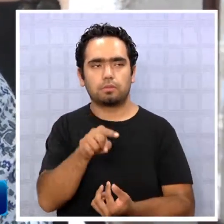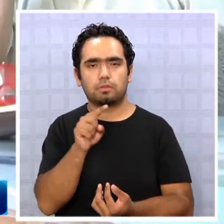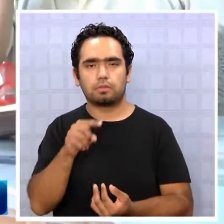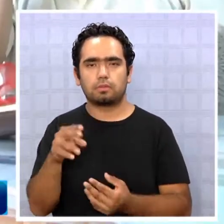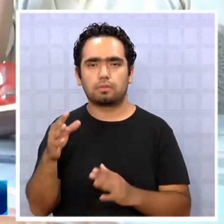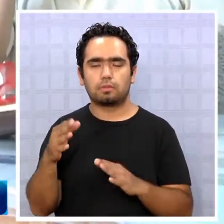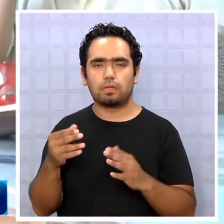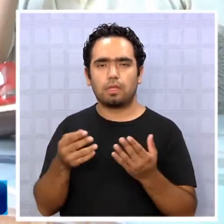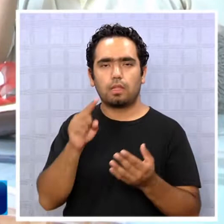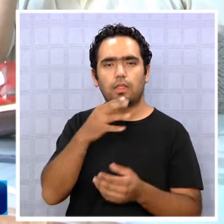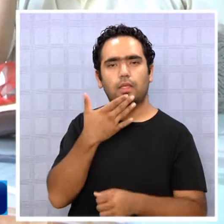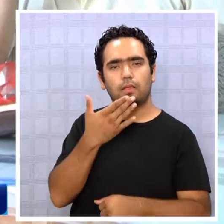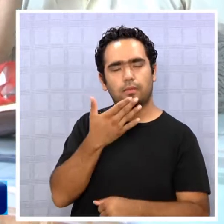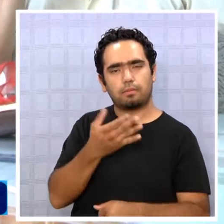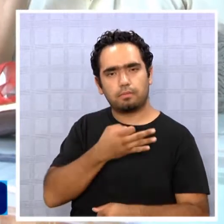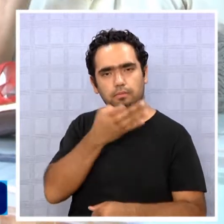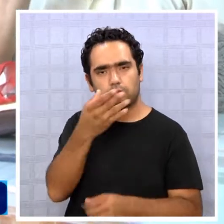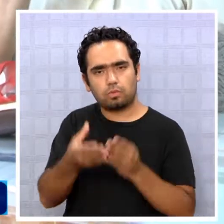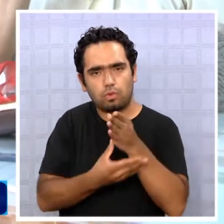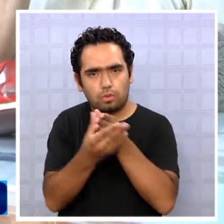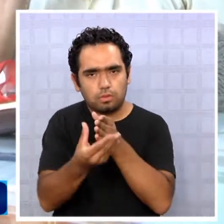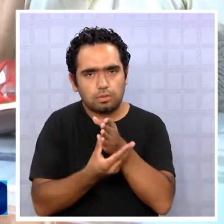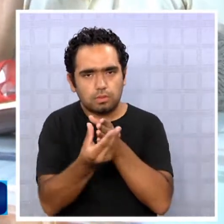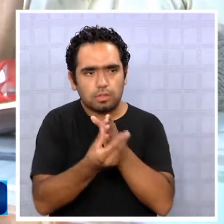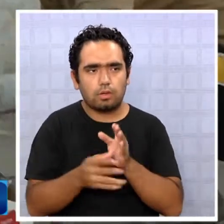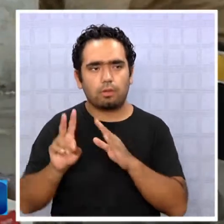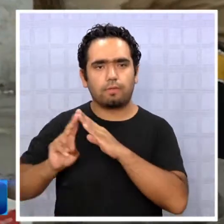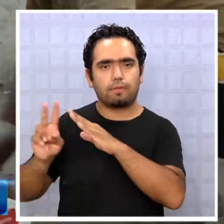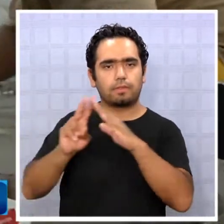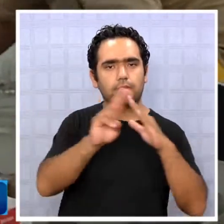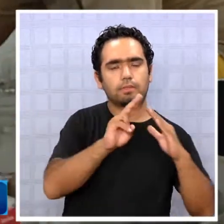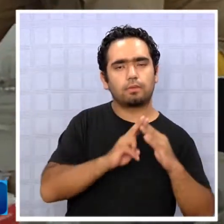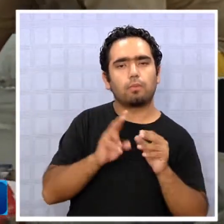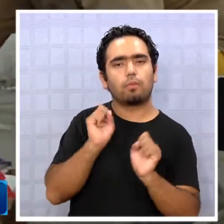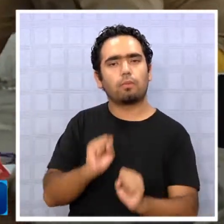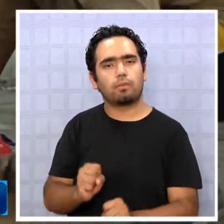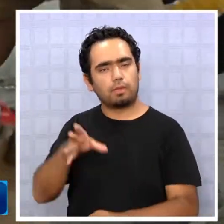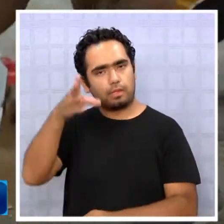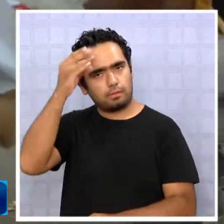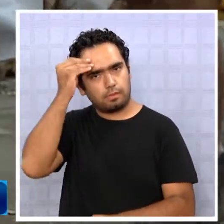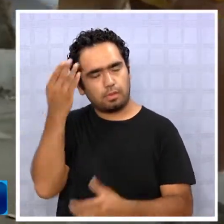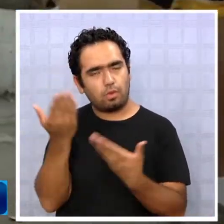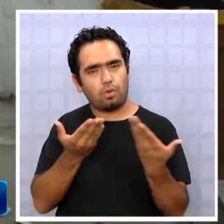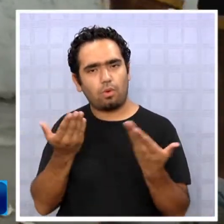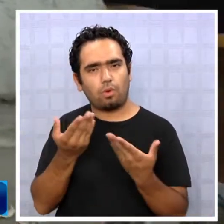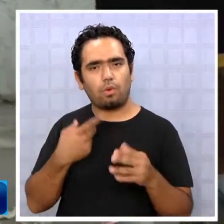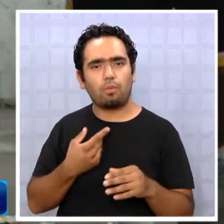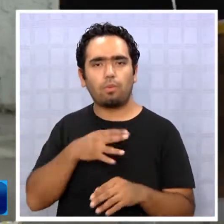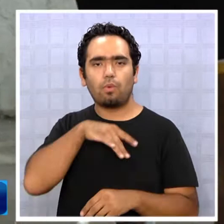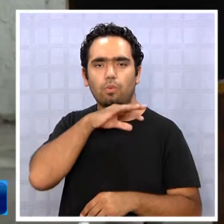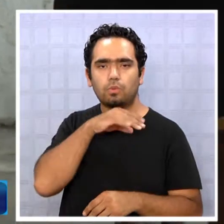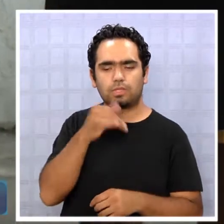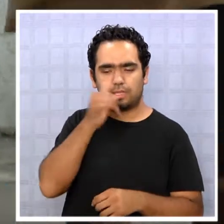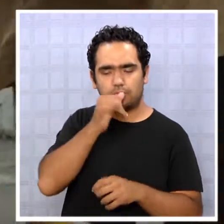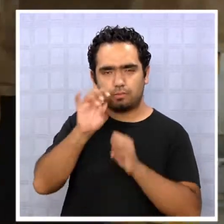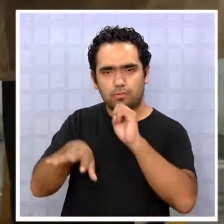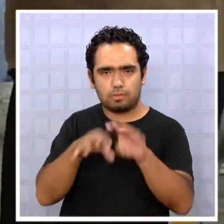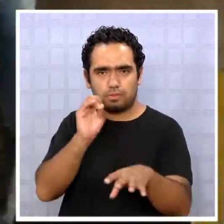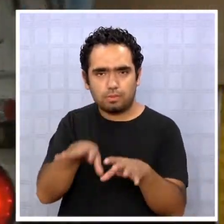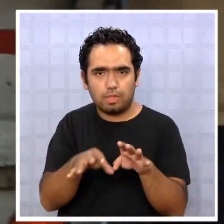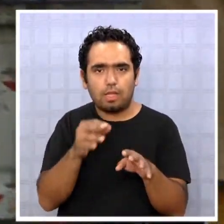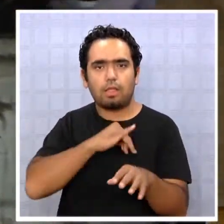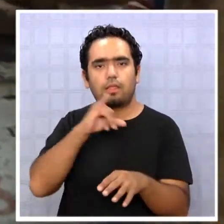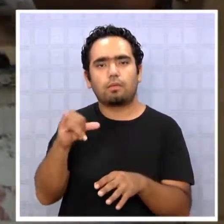domiciliarios. A pesar de ello, entregan recomendaciones a los vecinos para que aprendan a administrar mejor la basura que generan en sus